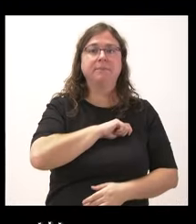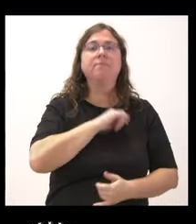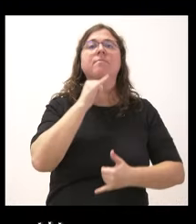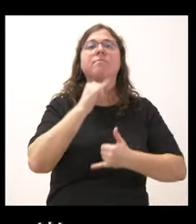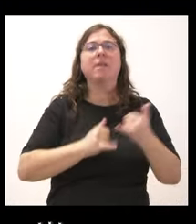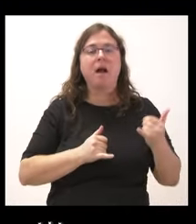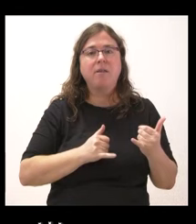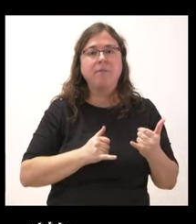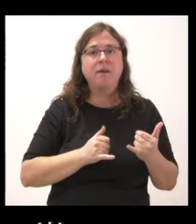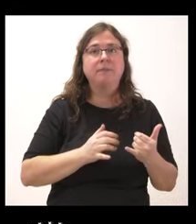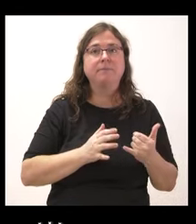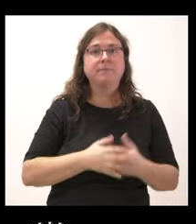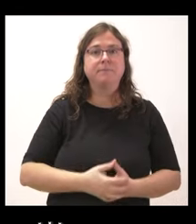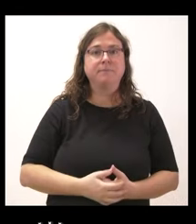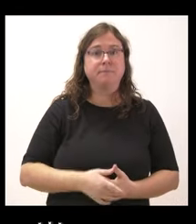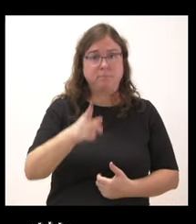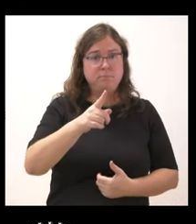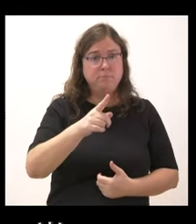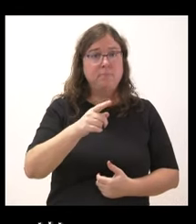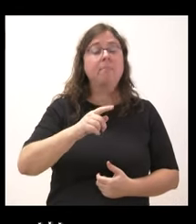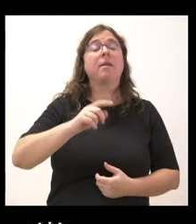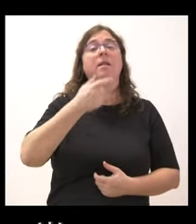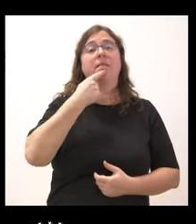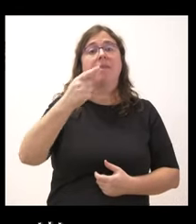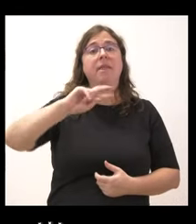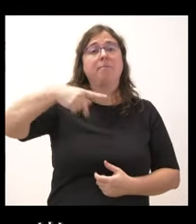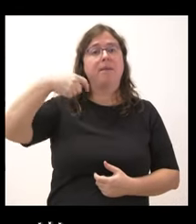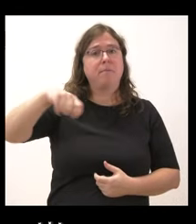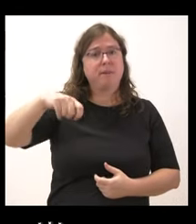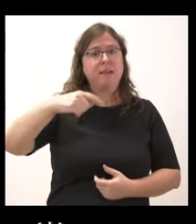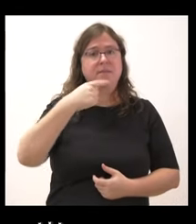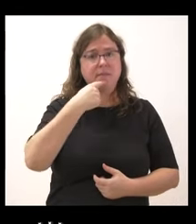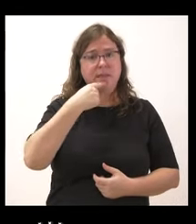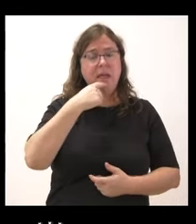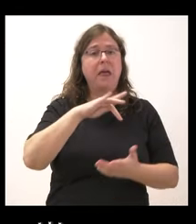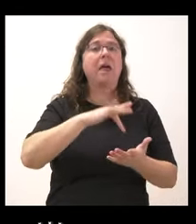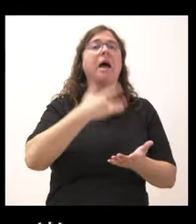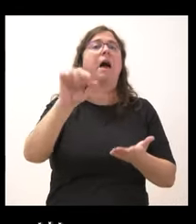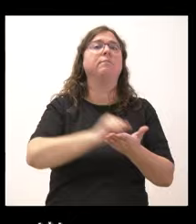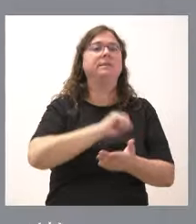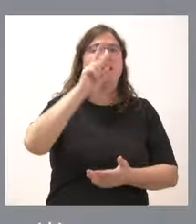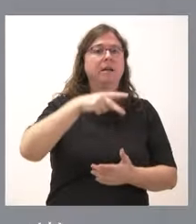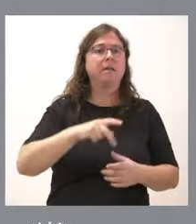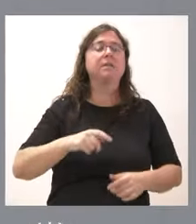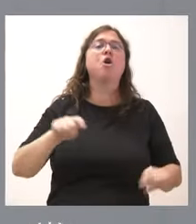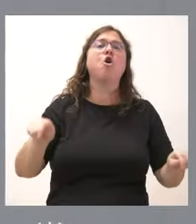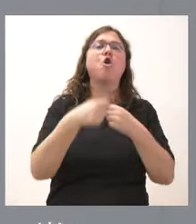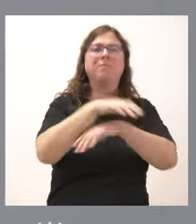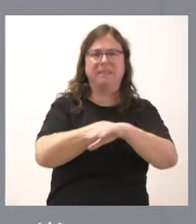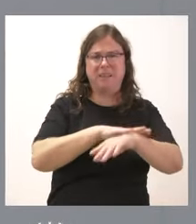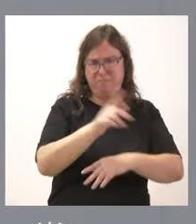aprueban las palabras del vicepresidente calificando esta amnistía de un golpe de Estado? Es que yo creo que, fíjese,